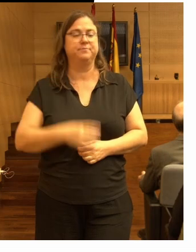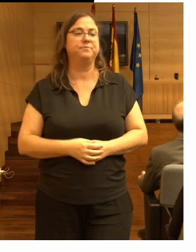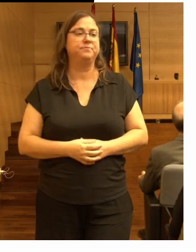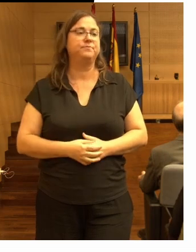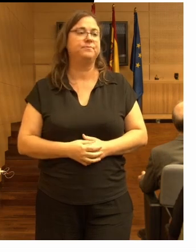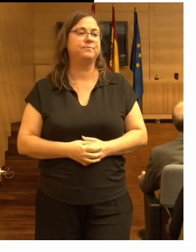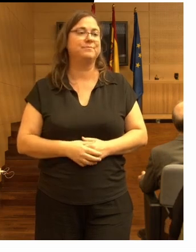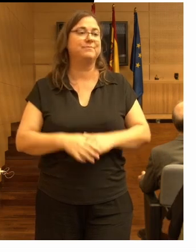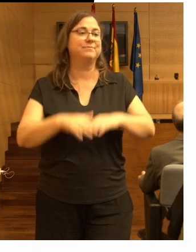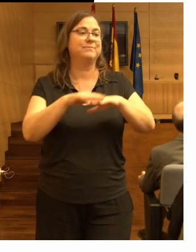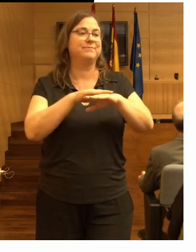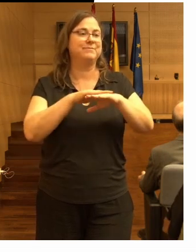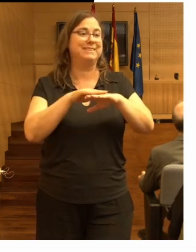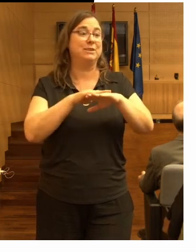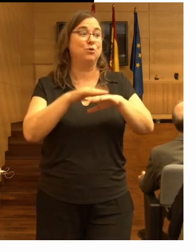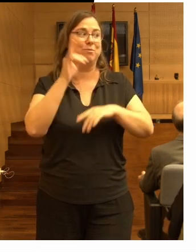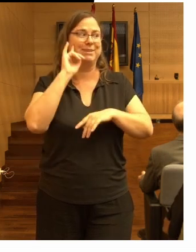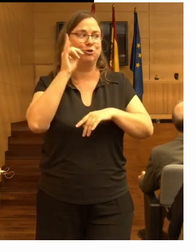disculpen el sonido